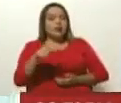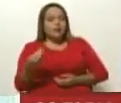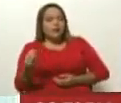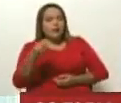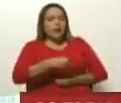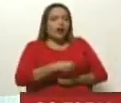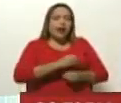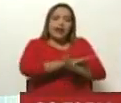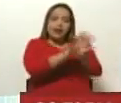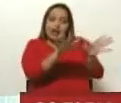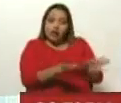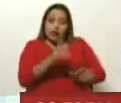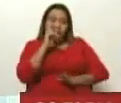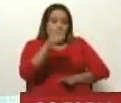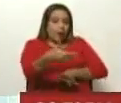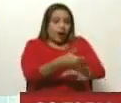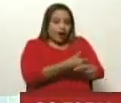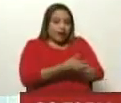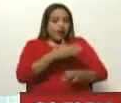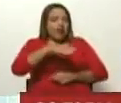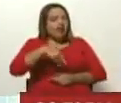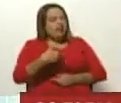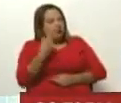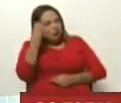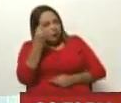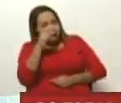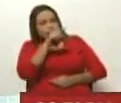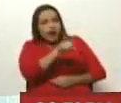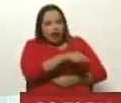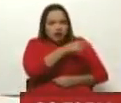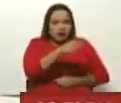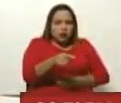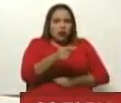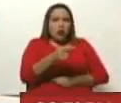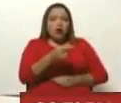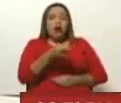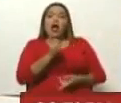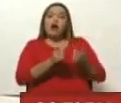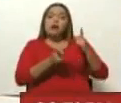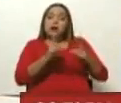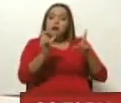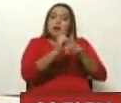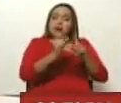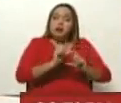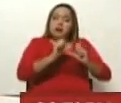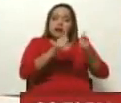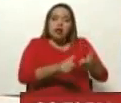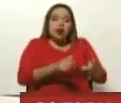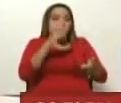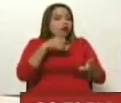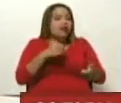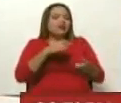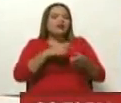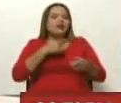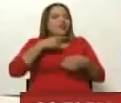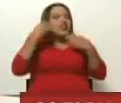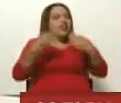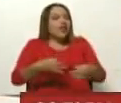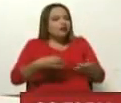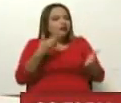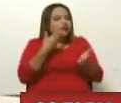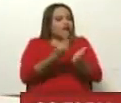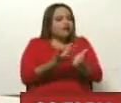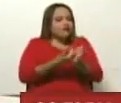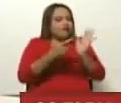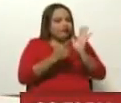de lo que habíamos visto antes, que podía parecernos como declaraciones de principio, más que hechos concretos. Y una oportunidad